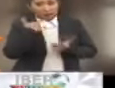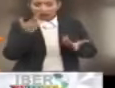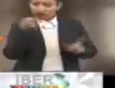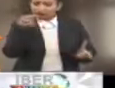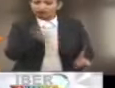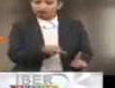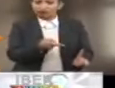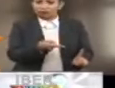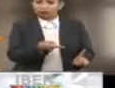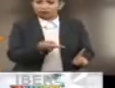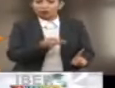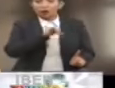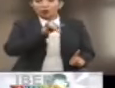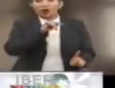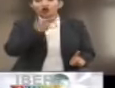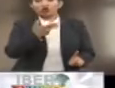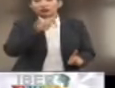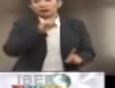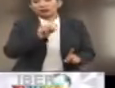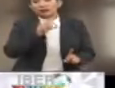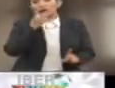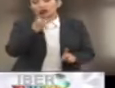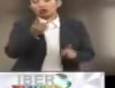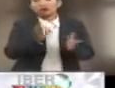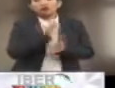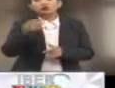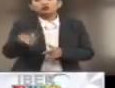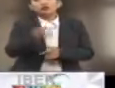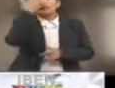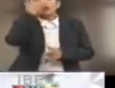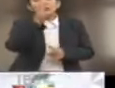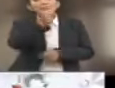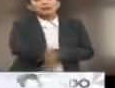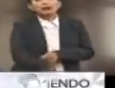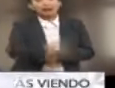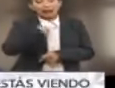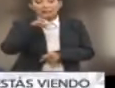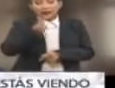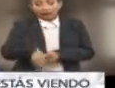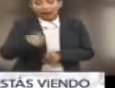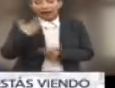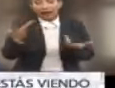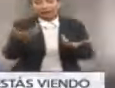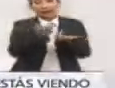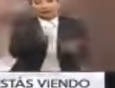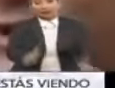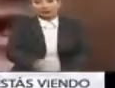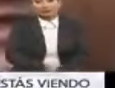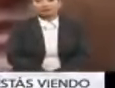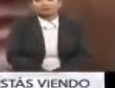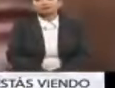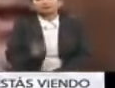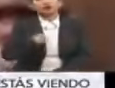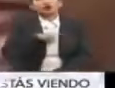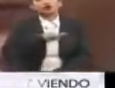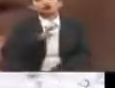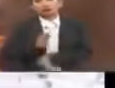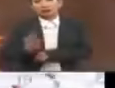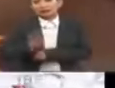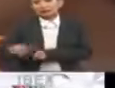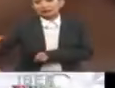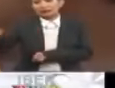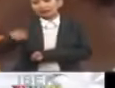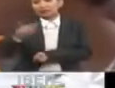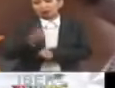versículo Juan 8.32. Entonces ustedes sabrán la verdad y la verdad los hará libres. Lo importante es que Brasil va a